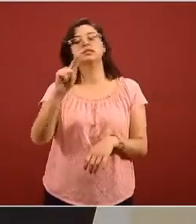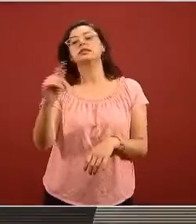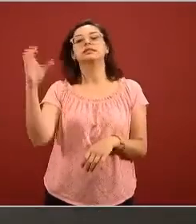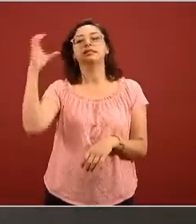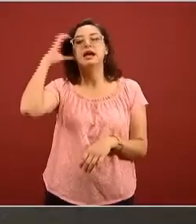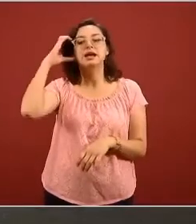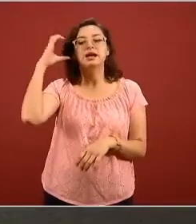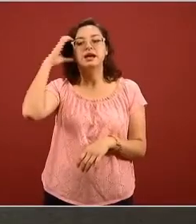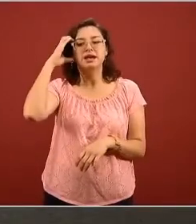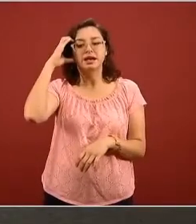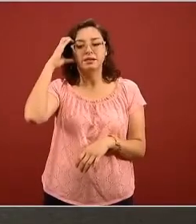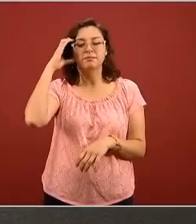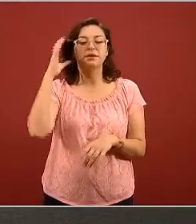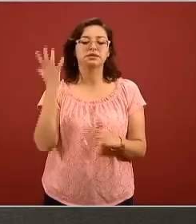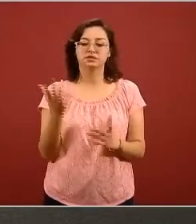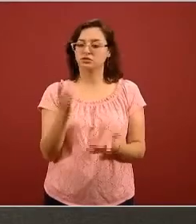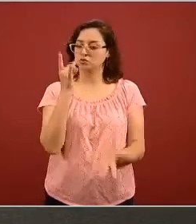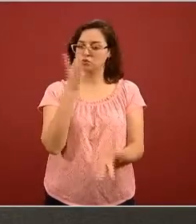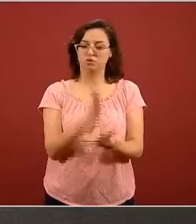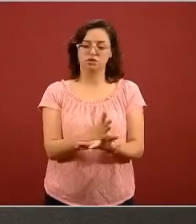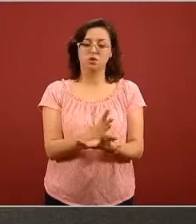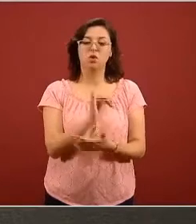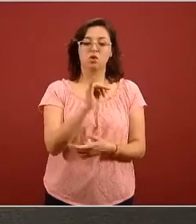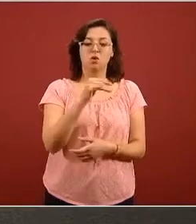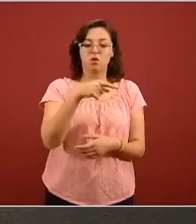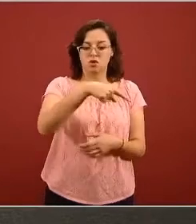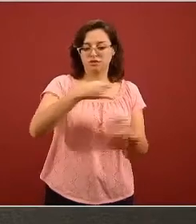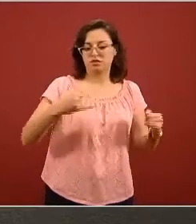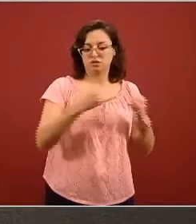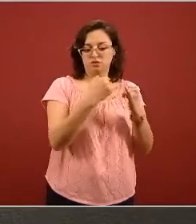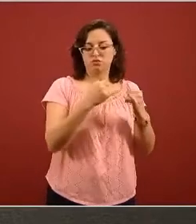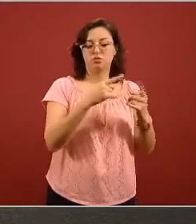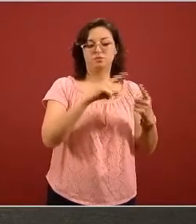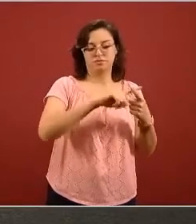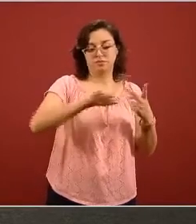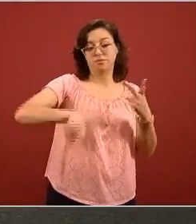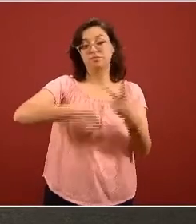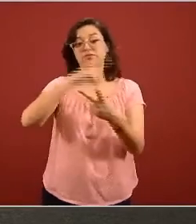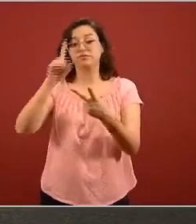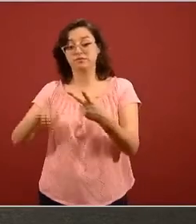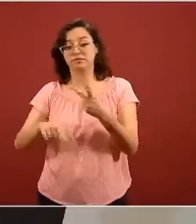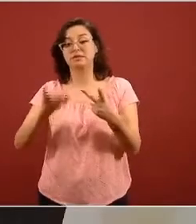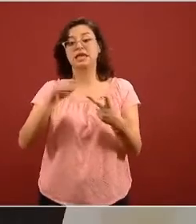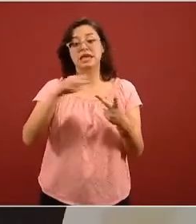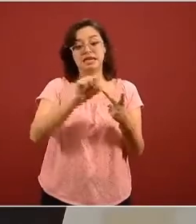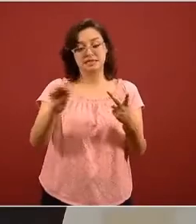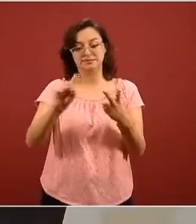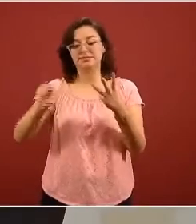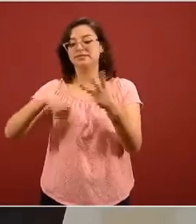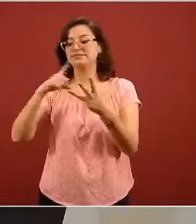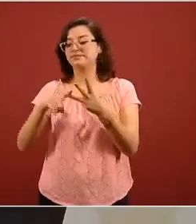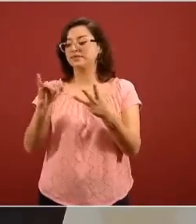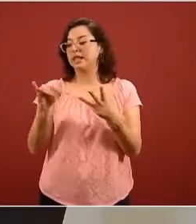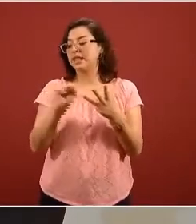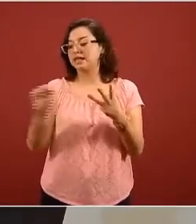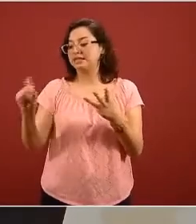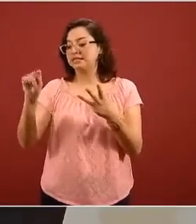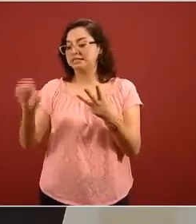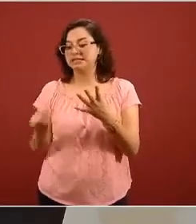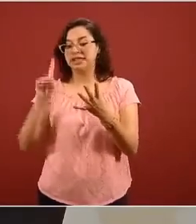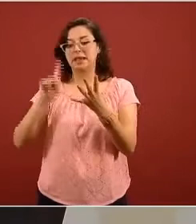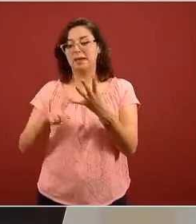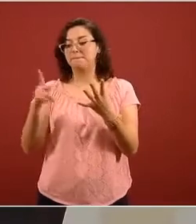sólo estamos hablando de esa contribución por supuesto que existe el IMSS existe el Issste existe los servicios médicos de Pemex